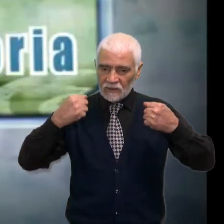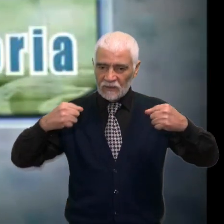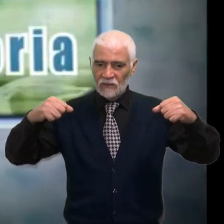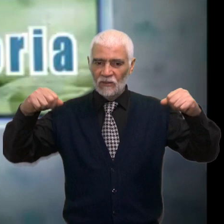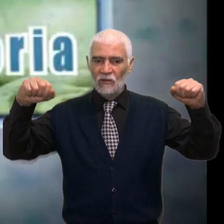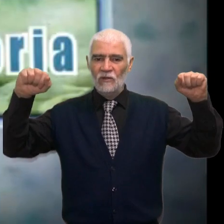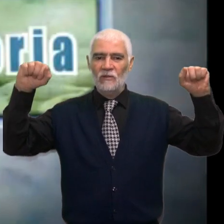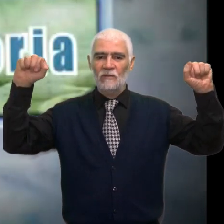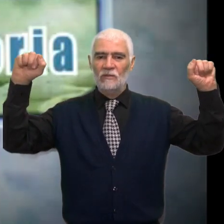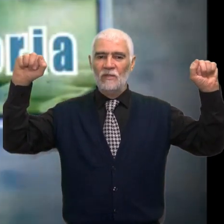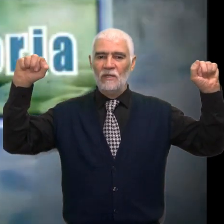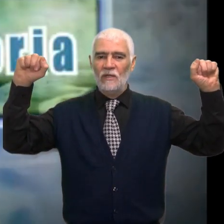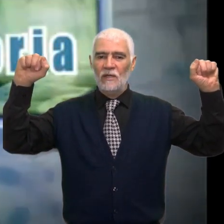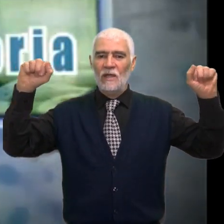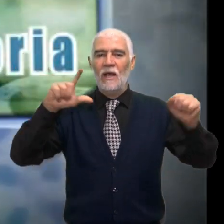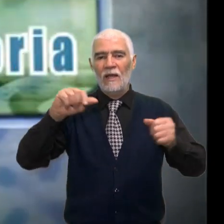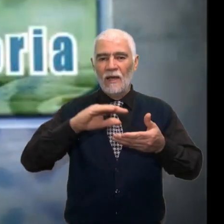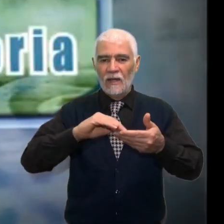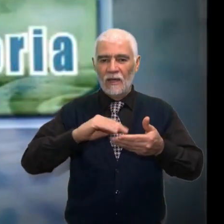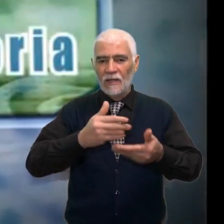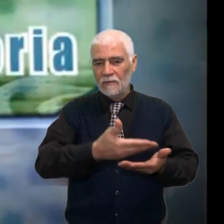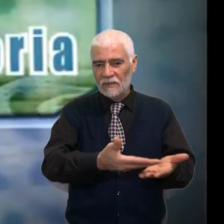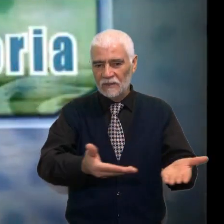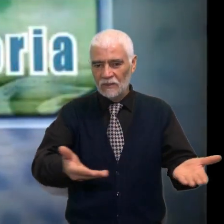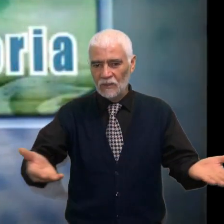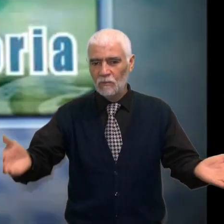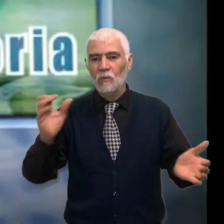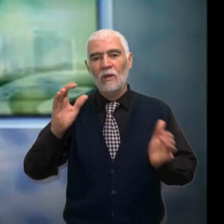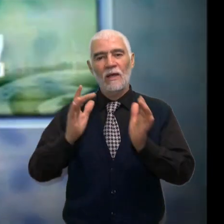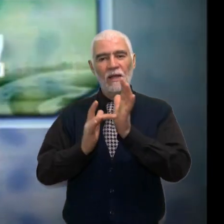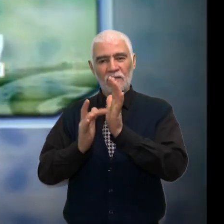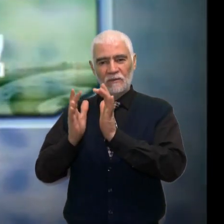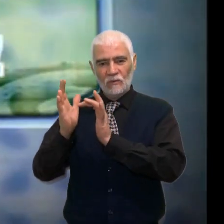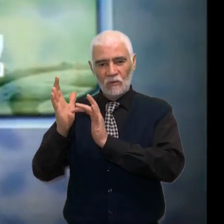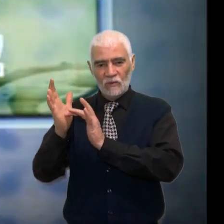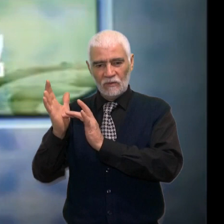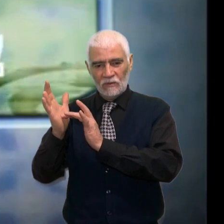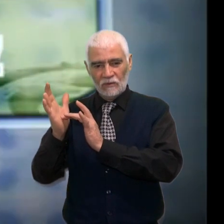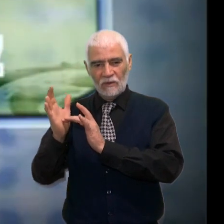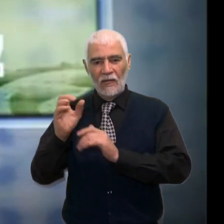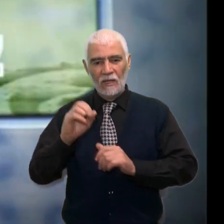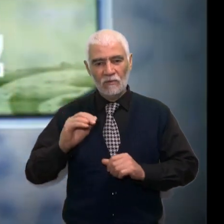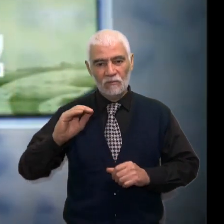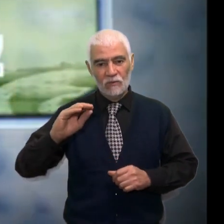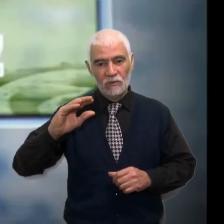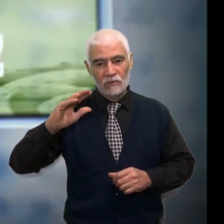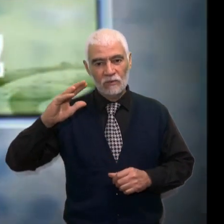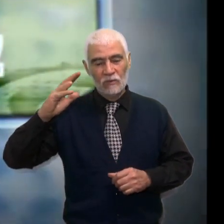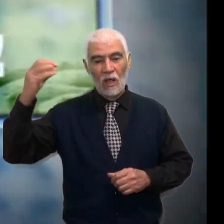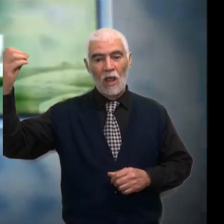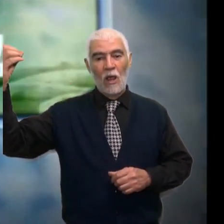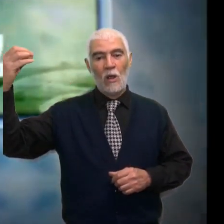victoria A los predimidos A Jesús En